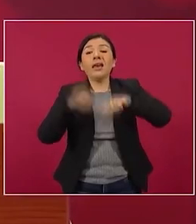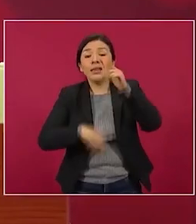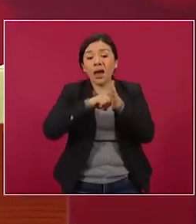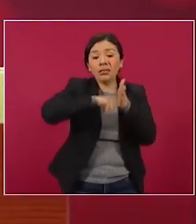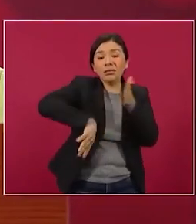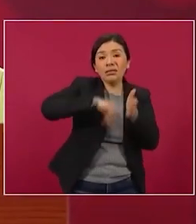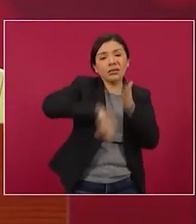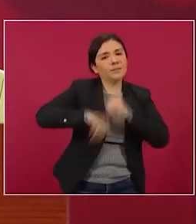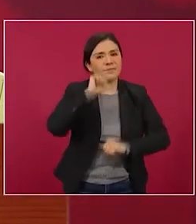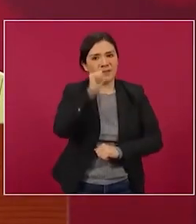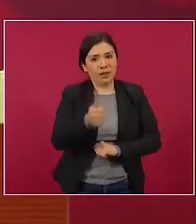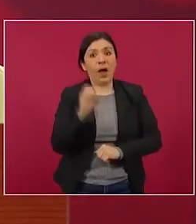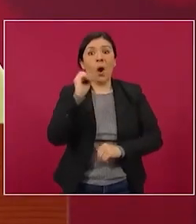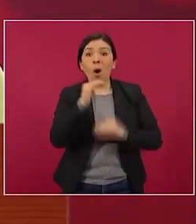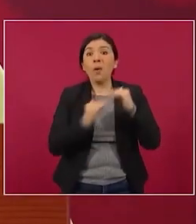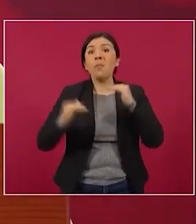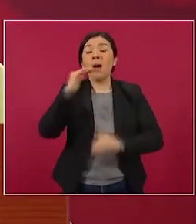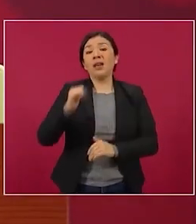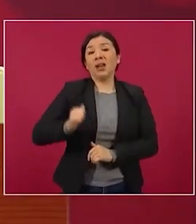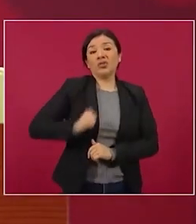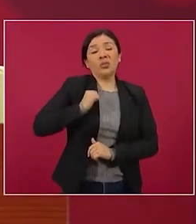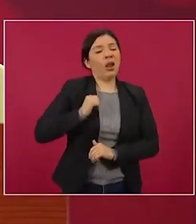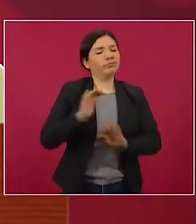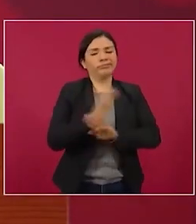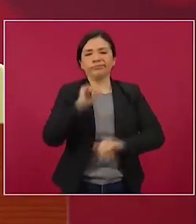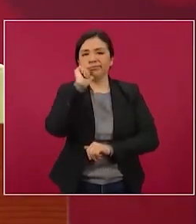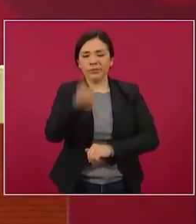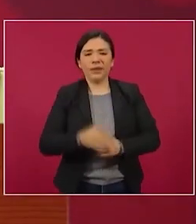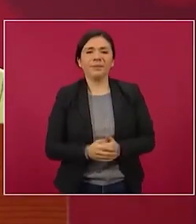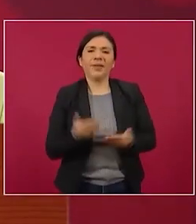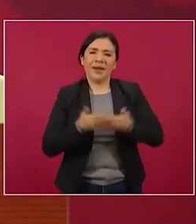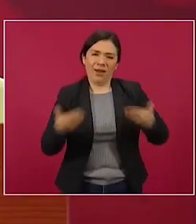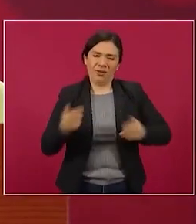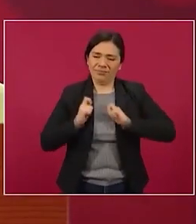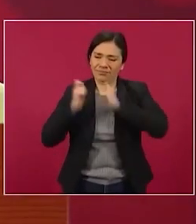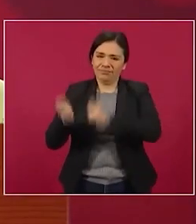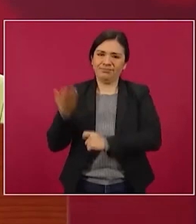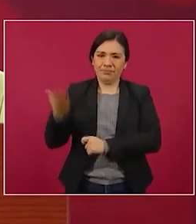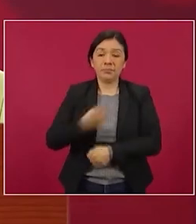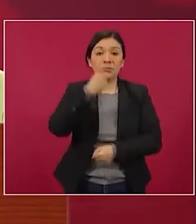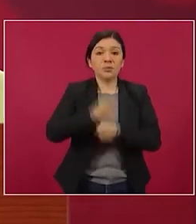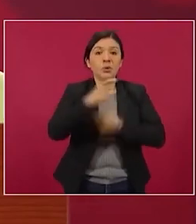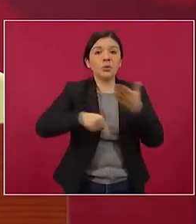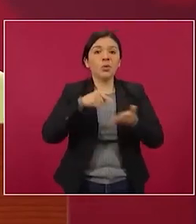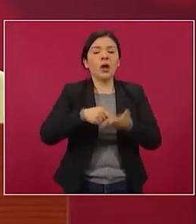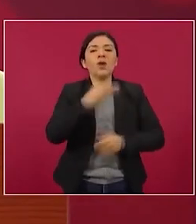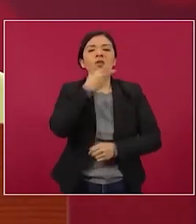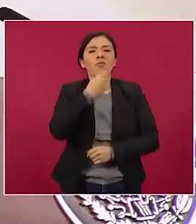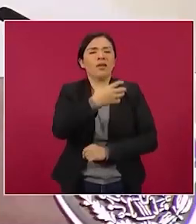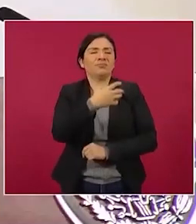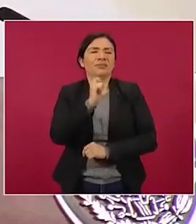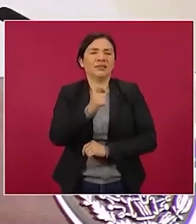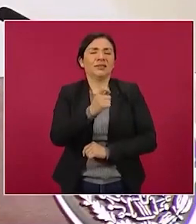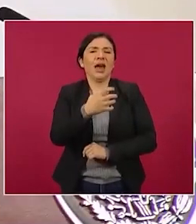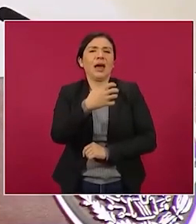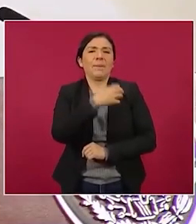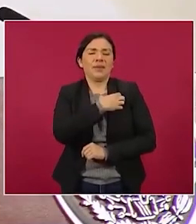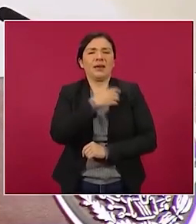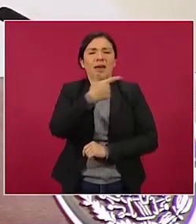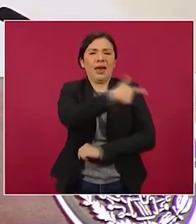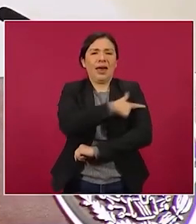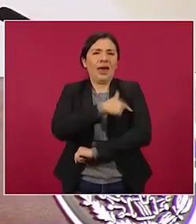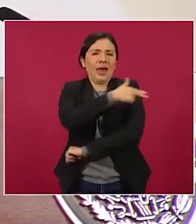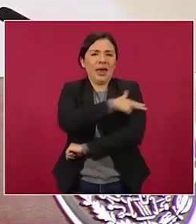Hoy le cedo la palabra a mis compañeros de Gabinete, en primer lugar al comandante de la Guardia Nacional,